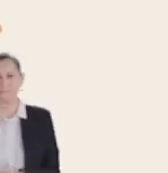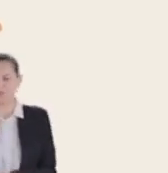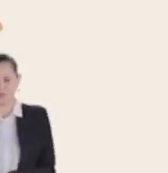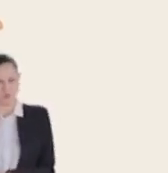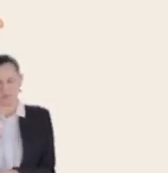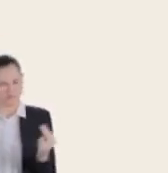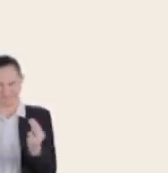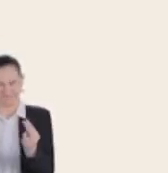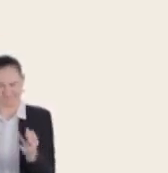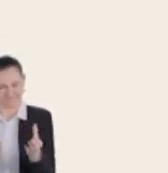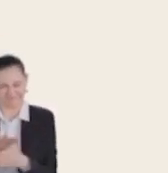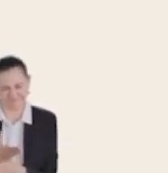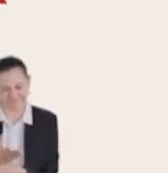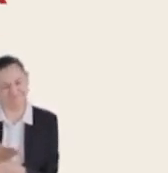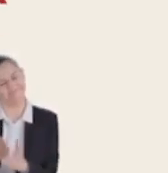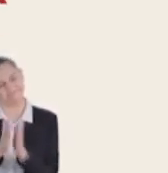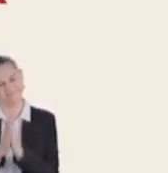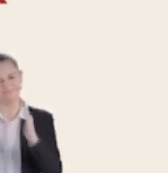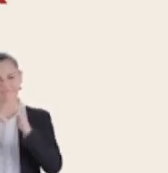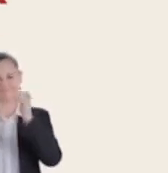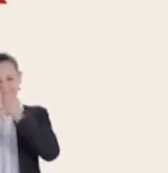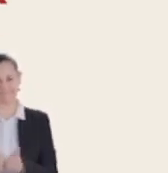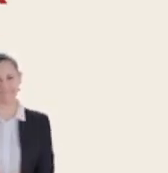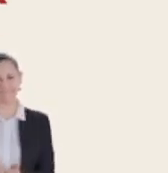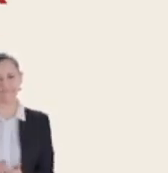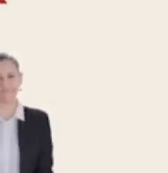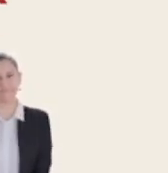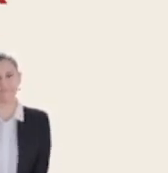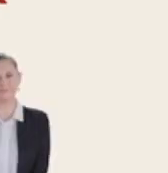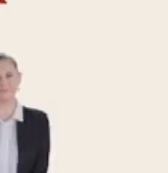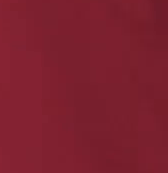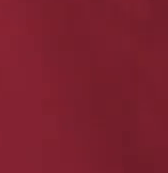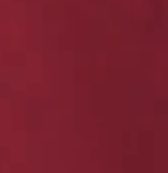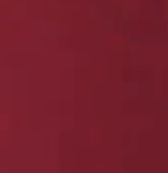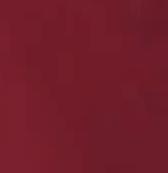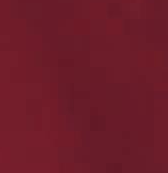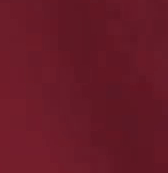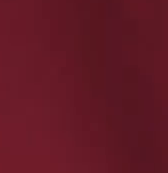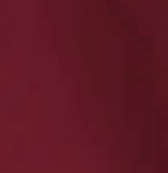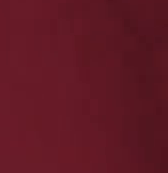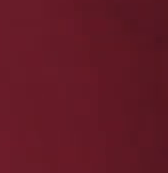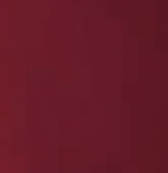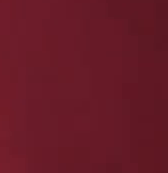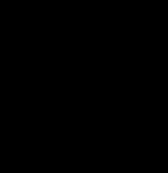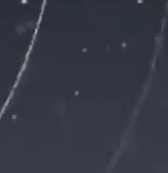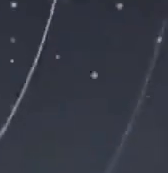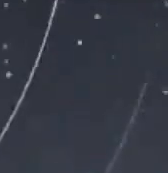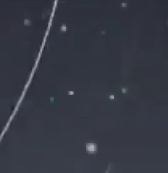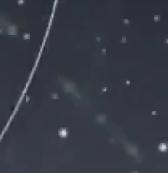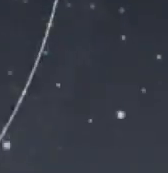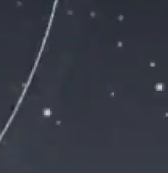debes hacer algo urgente o indispensable por favor quédate en casa. Gobierno de México.